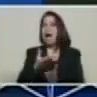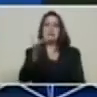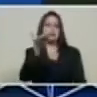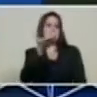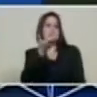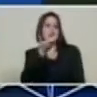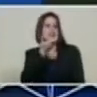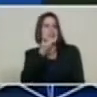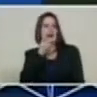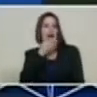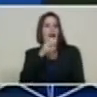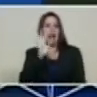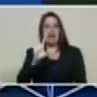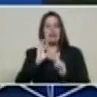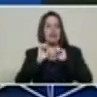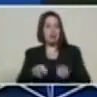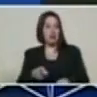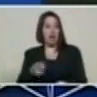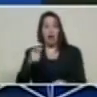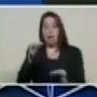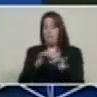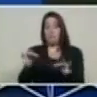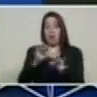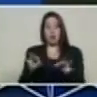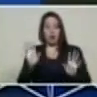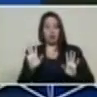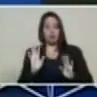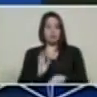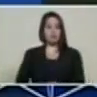quinta avenida en petro, ¿verdad?